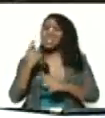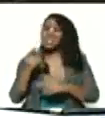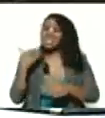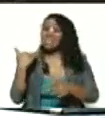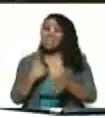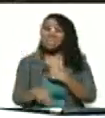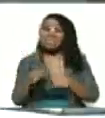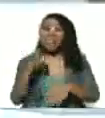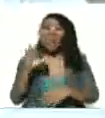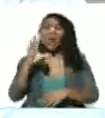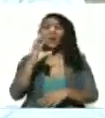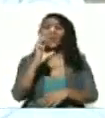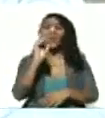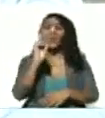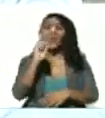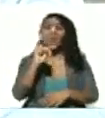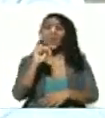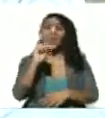pasado roncha?